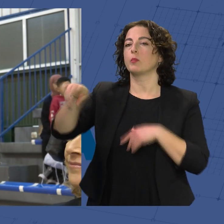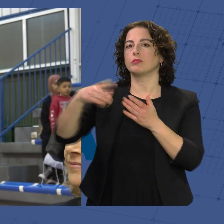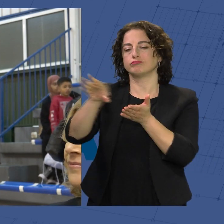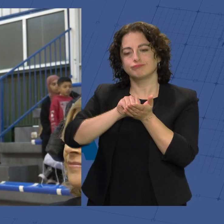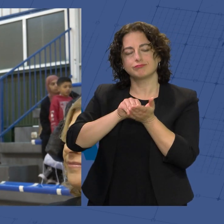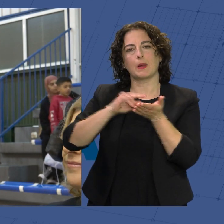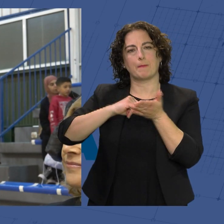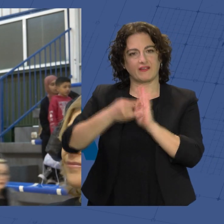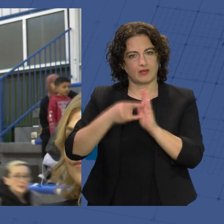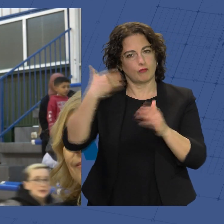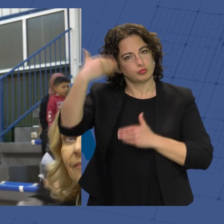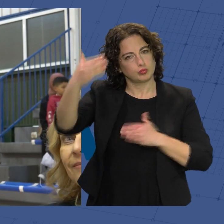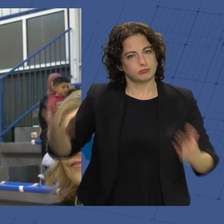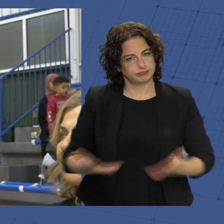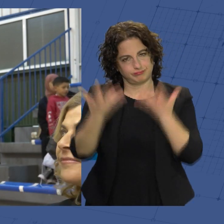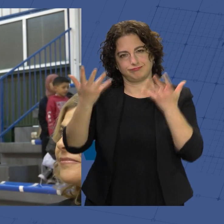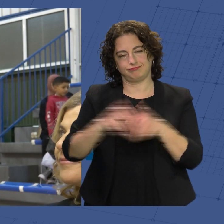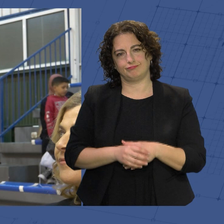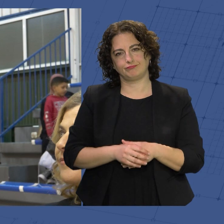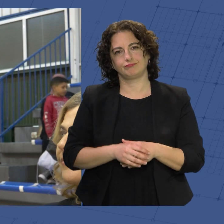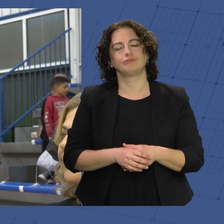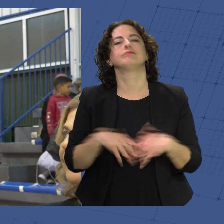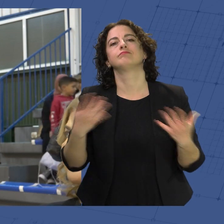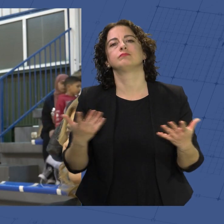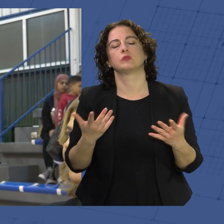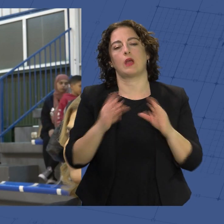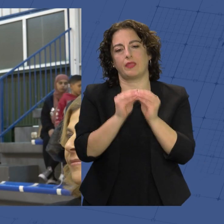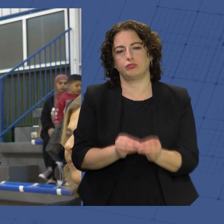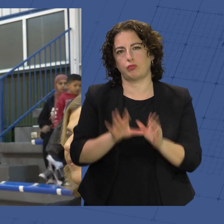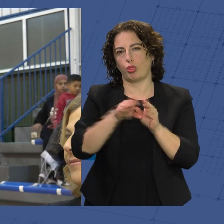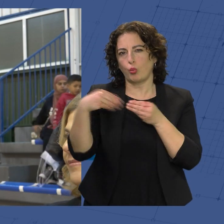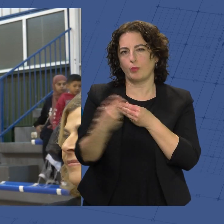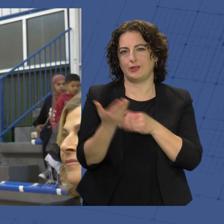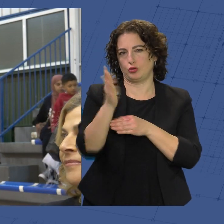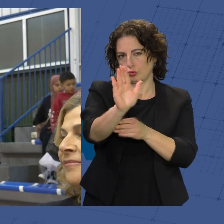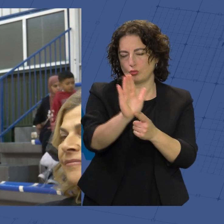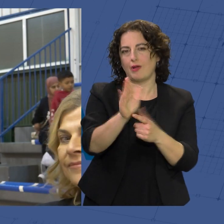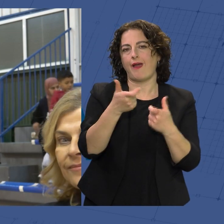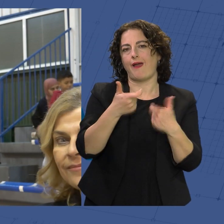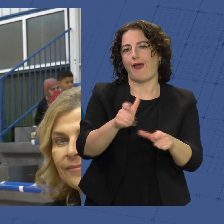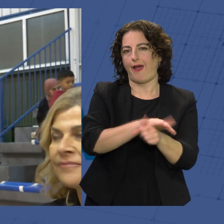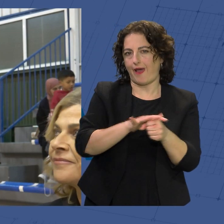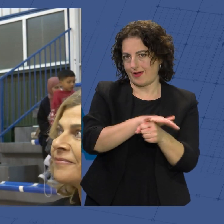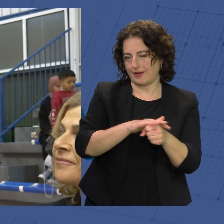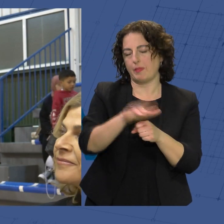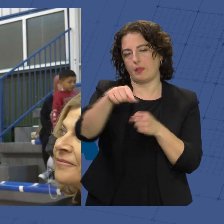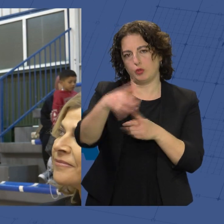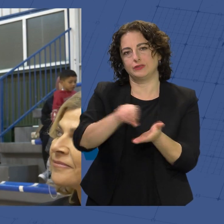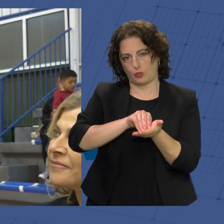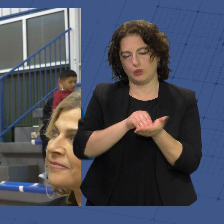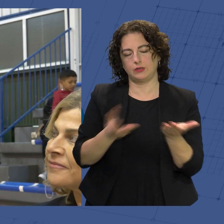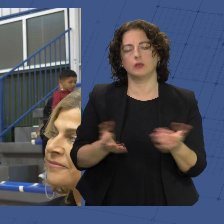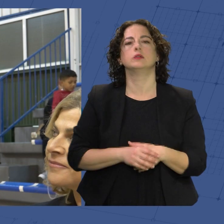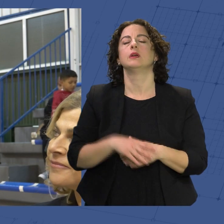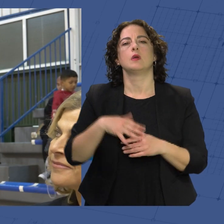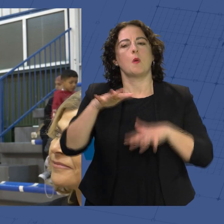potenciarla en un futuro documento que luego siempre se presenta al área para que ellos luego tengan en cuenta. El balance ha sido